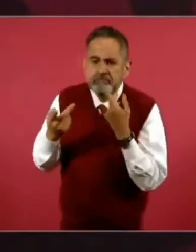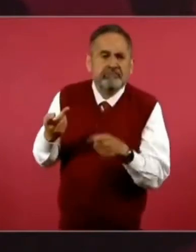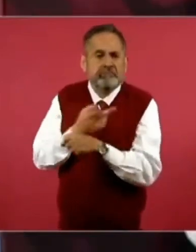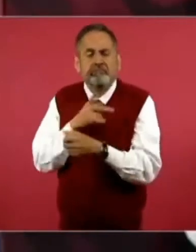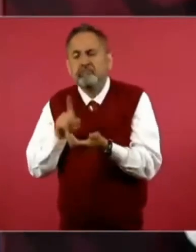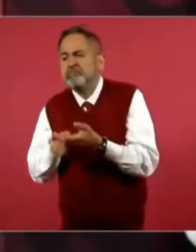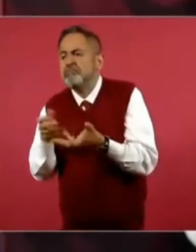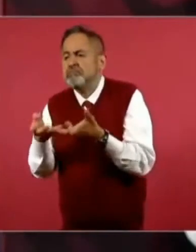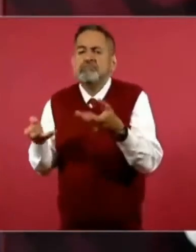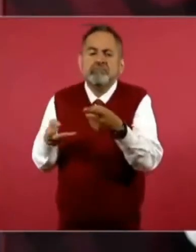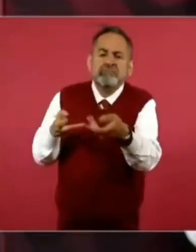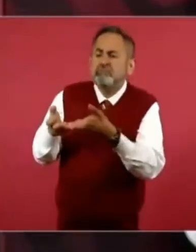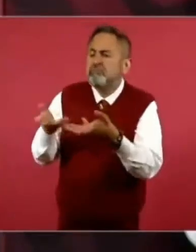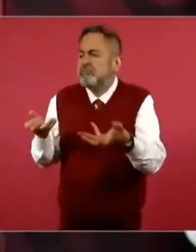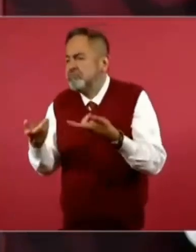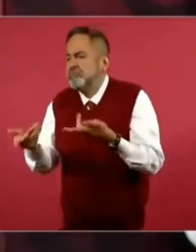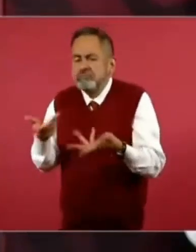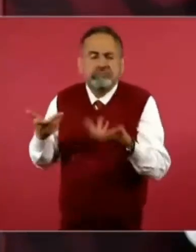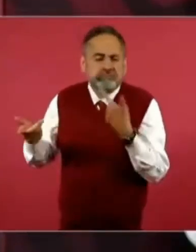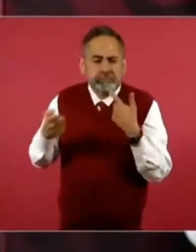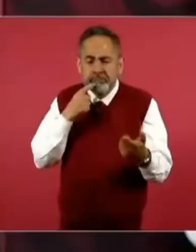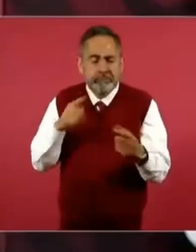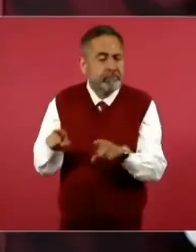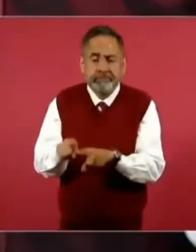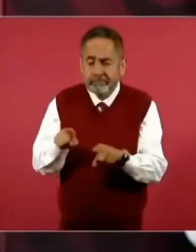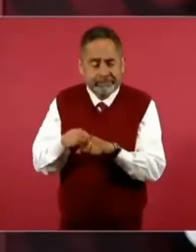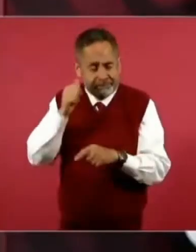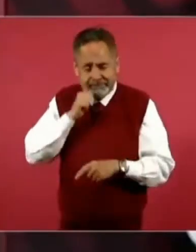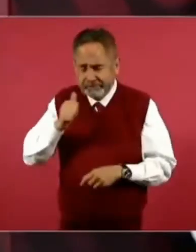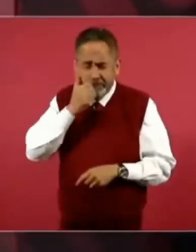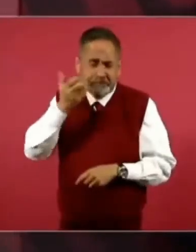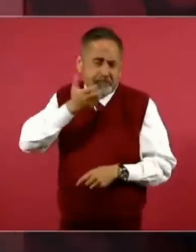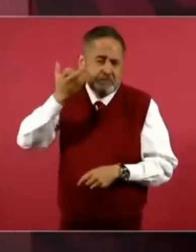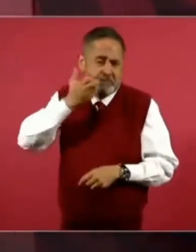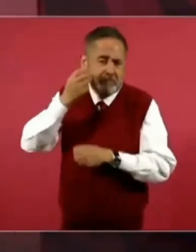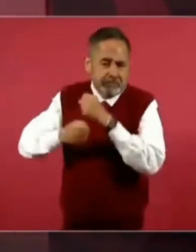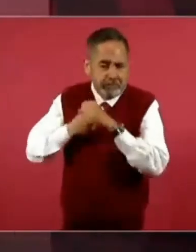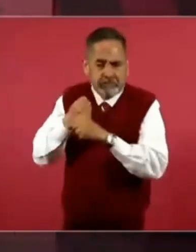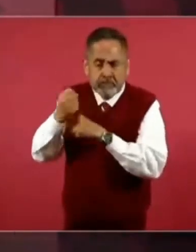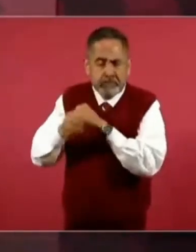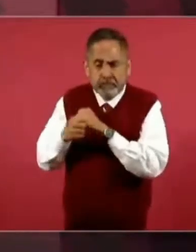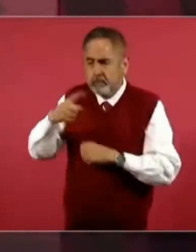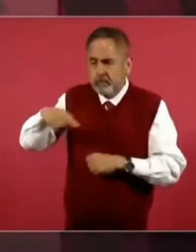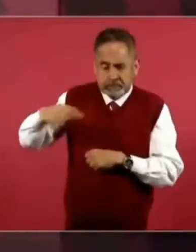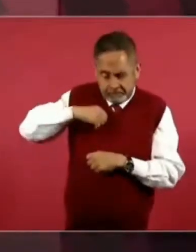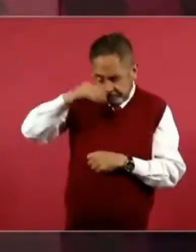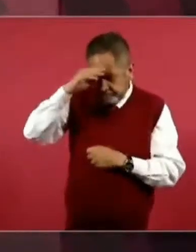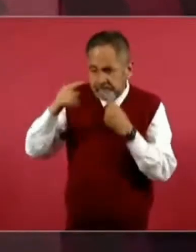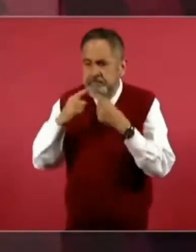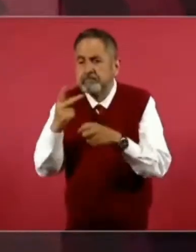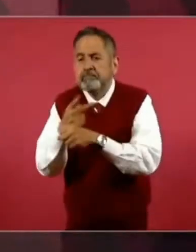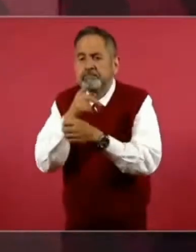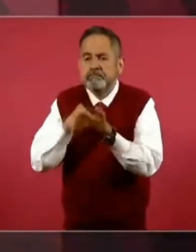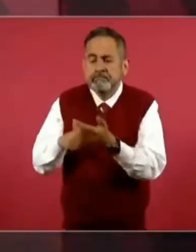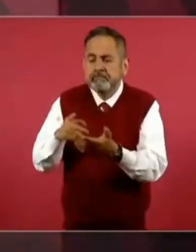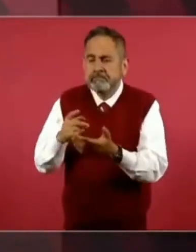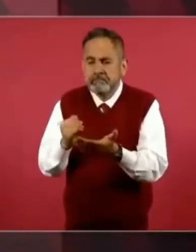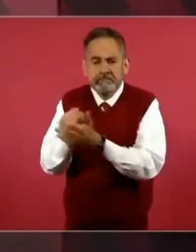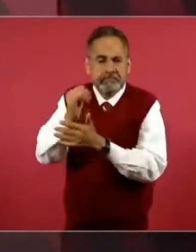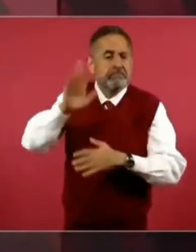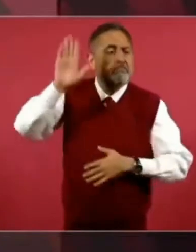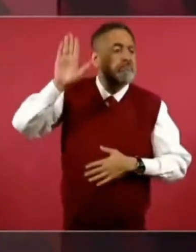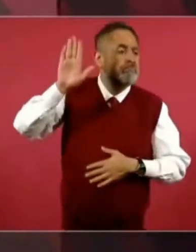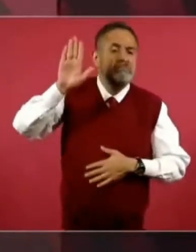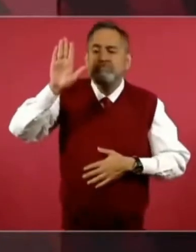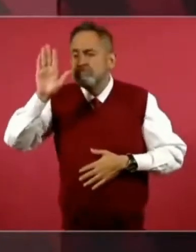y están tomando decisiones todavía de manera colectiva.